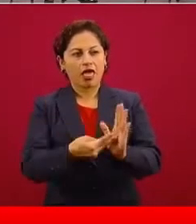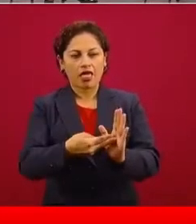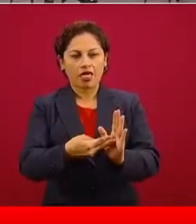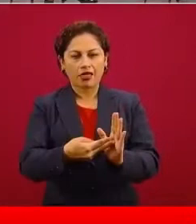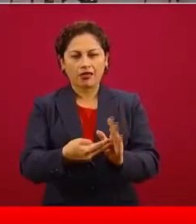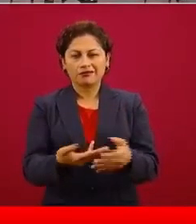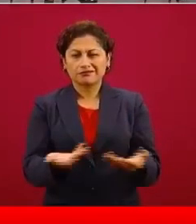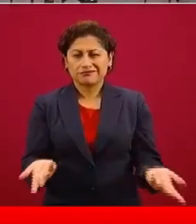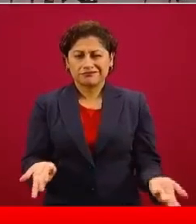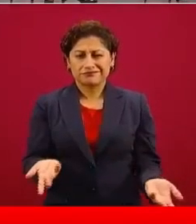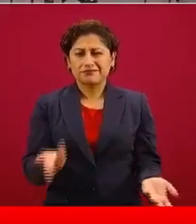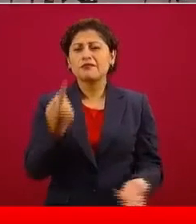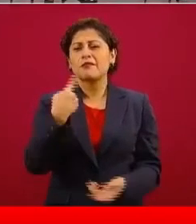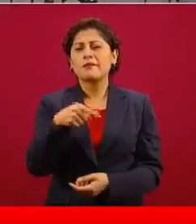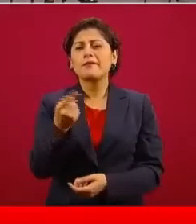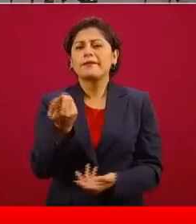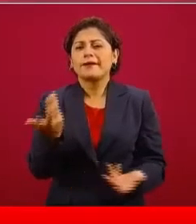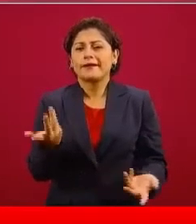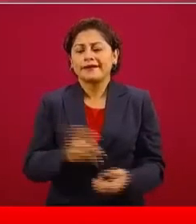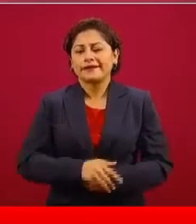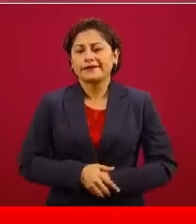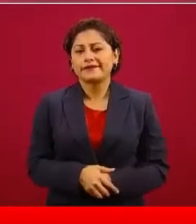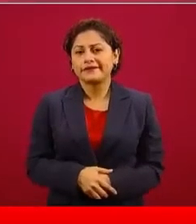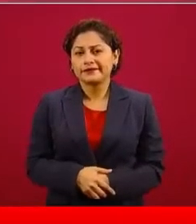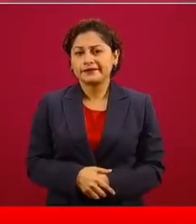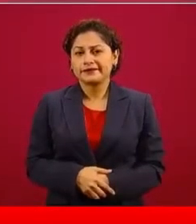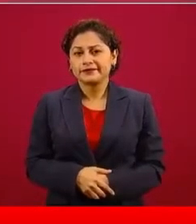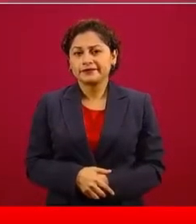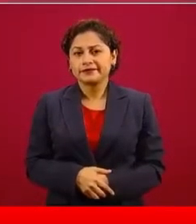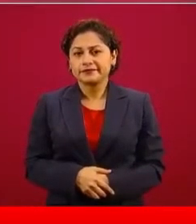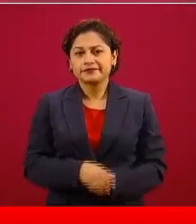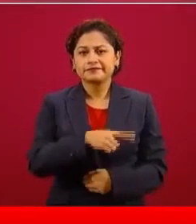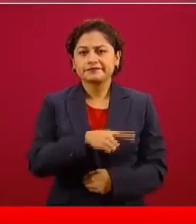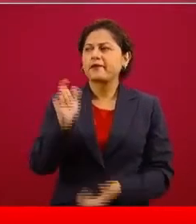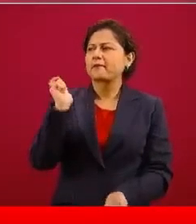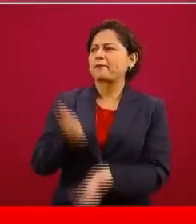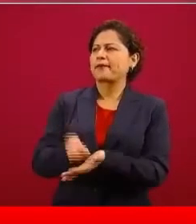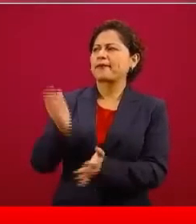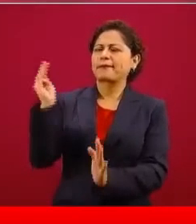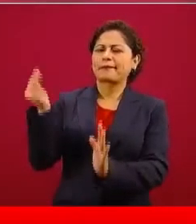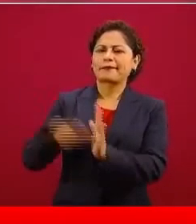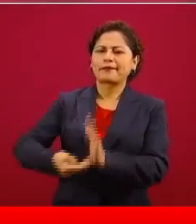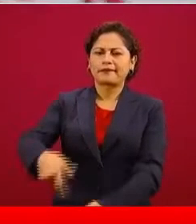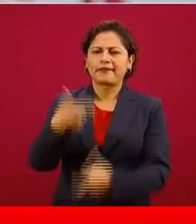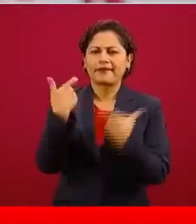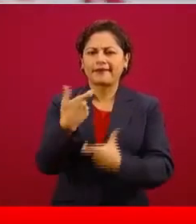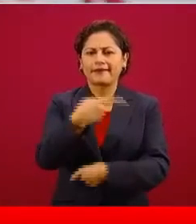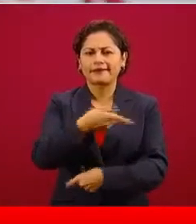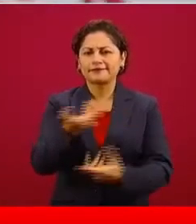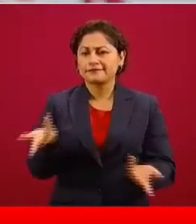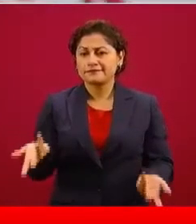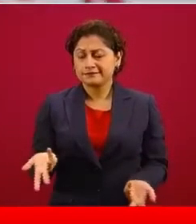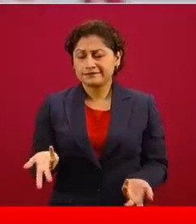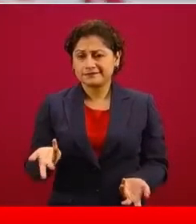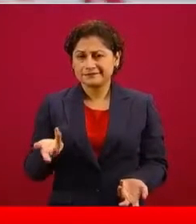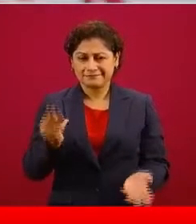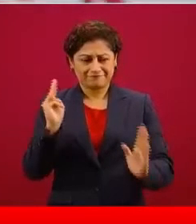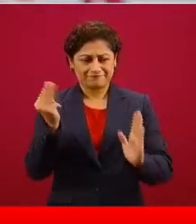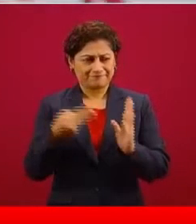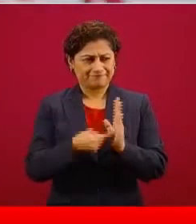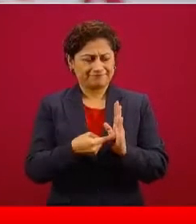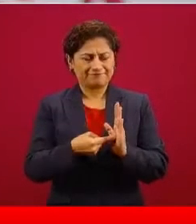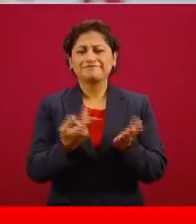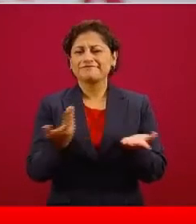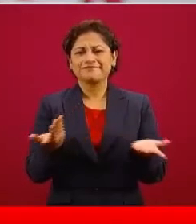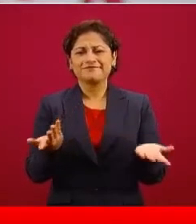se ríen, les produce